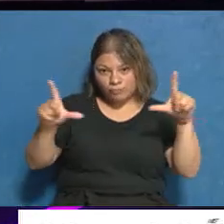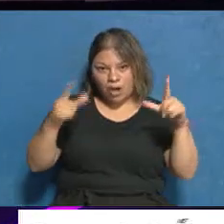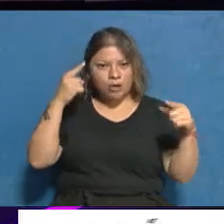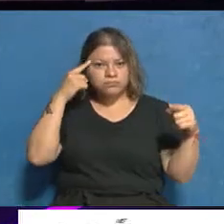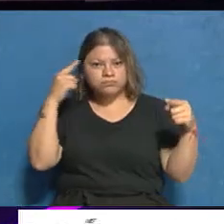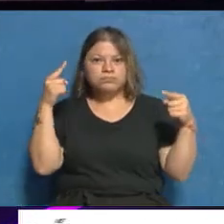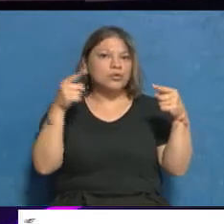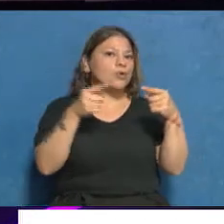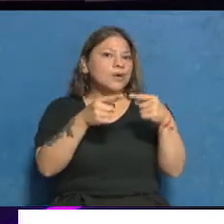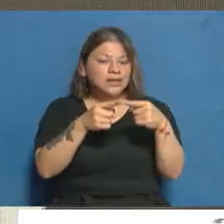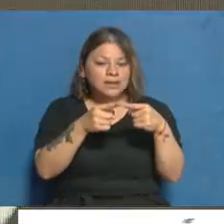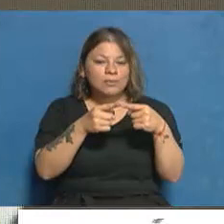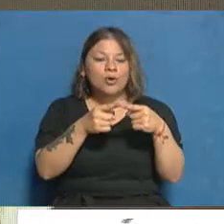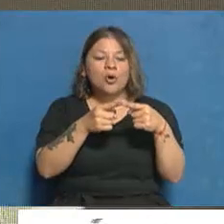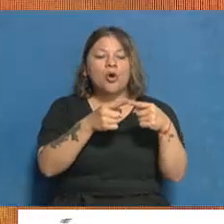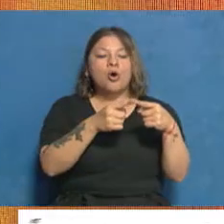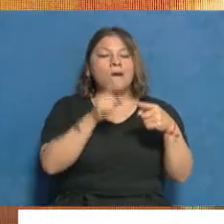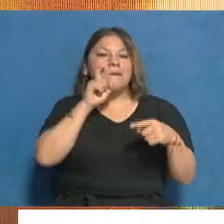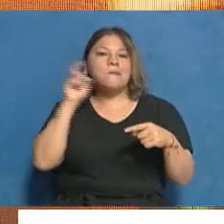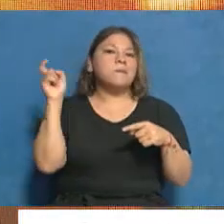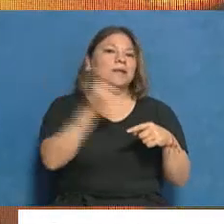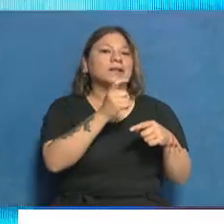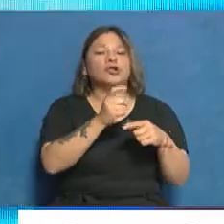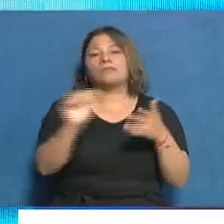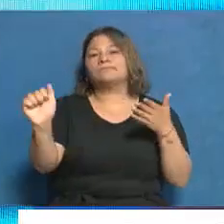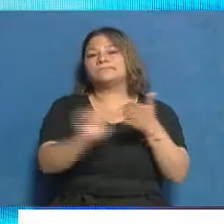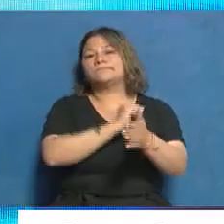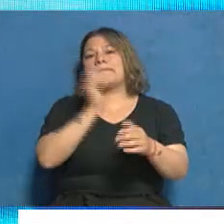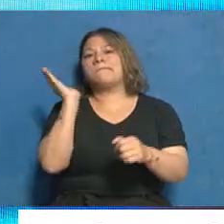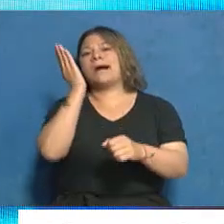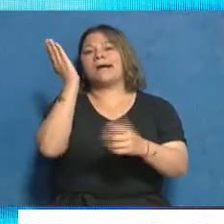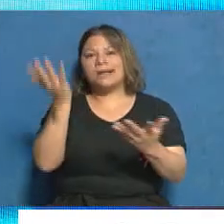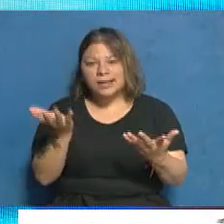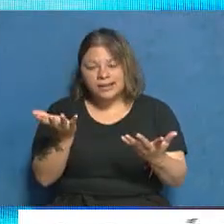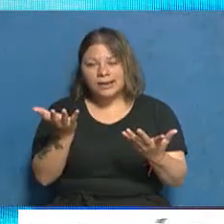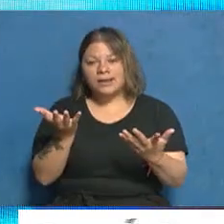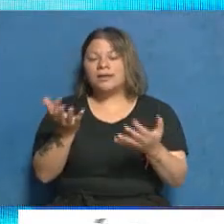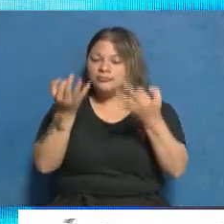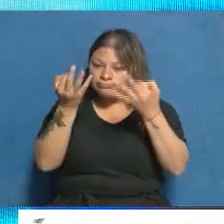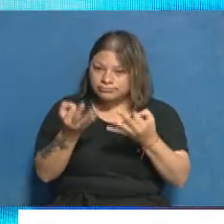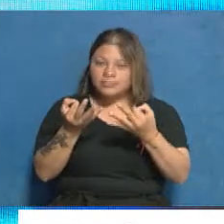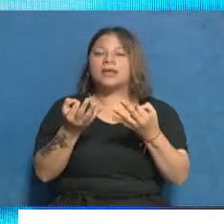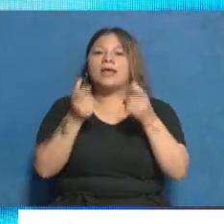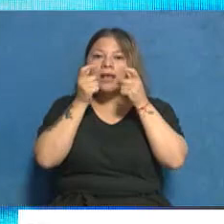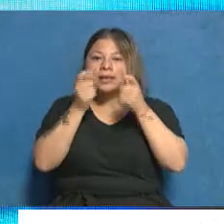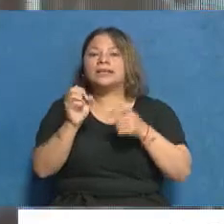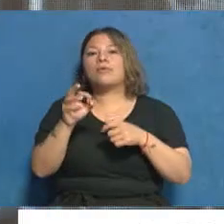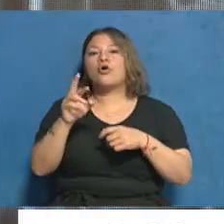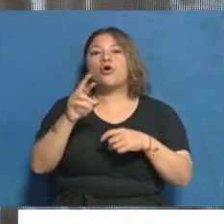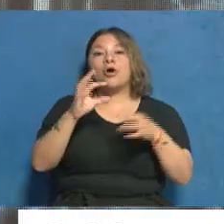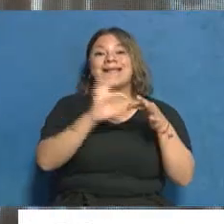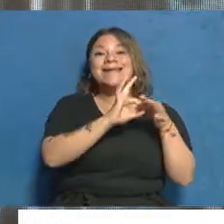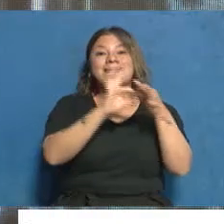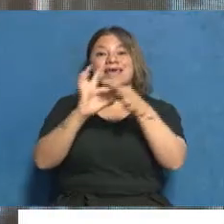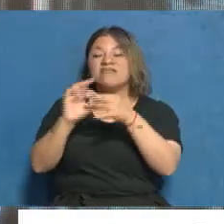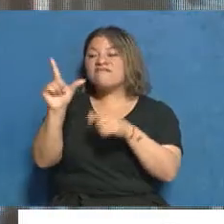a combatir este delito. Específicamente el operativo se llamó Red Federal en Alerta,